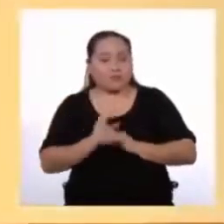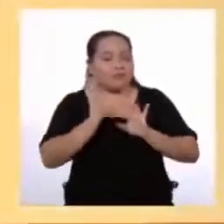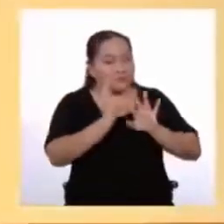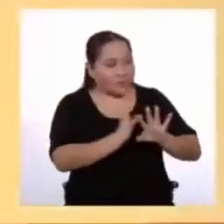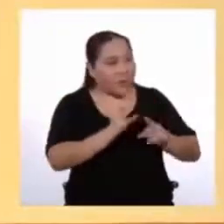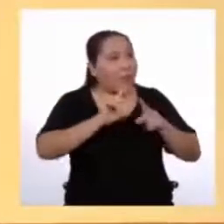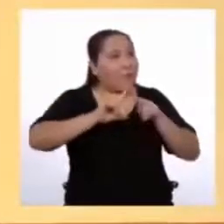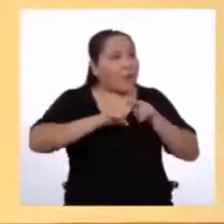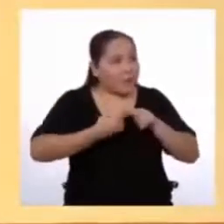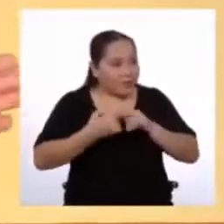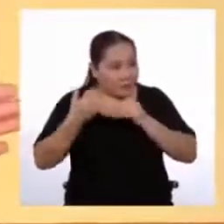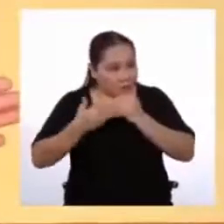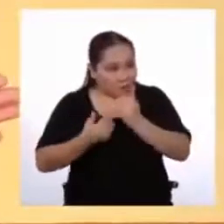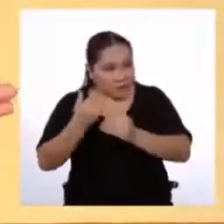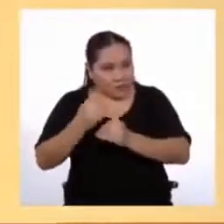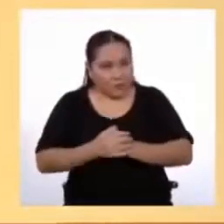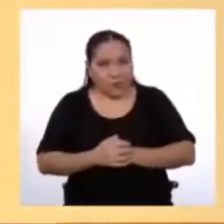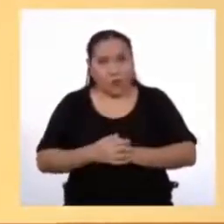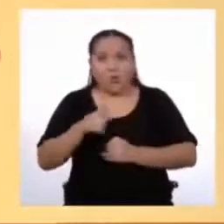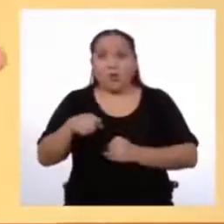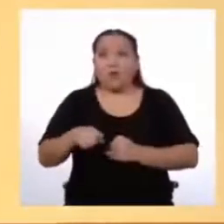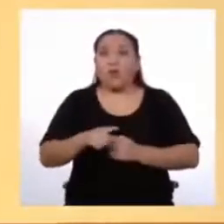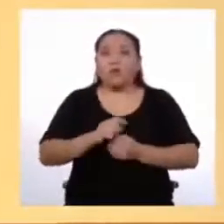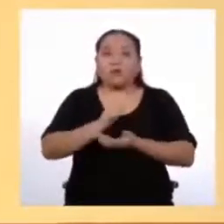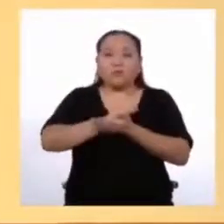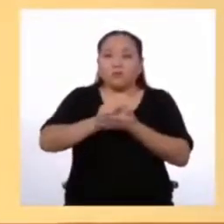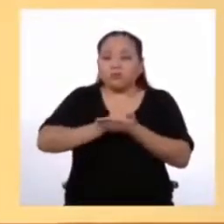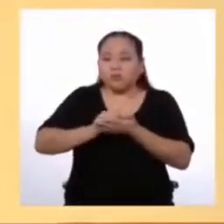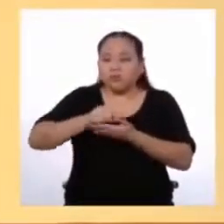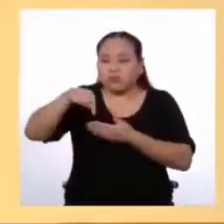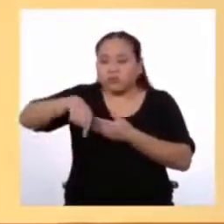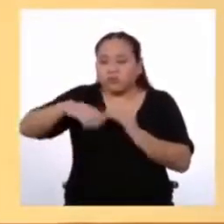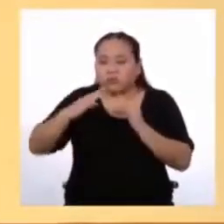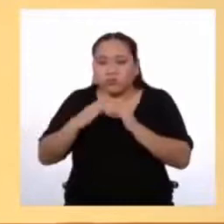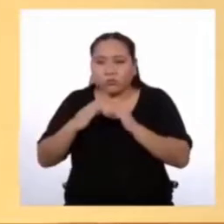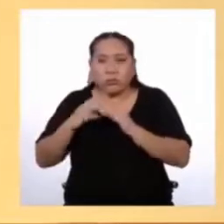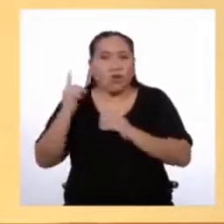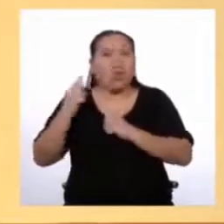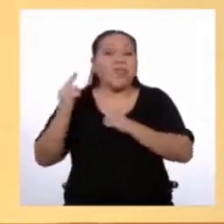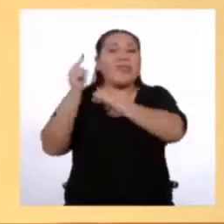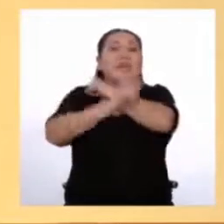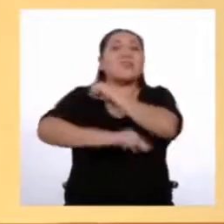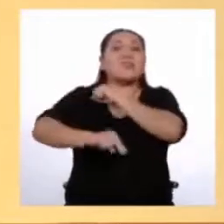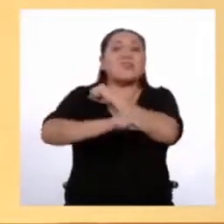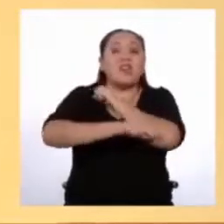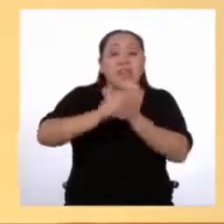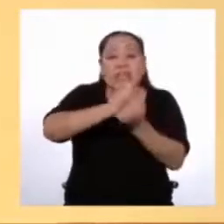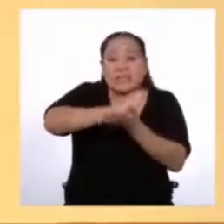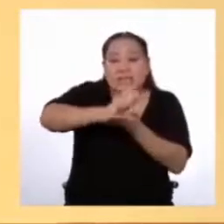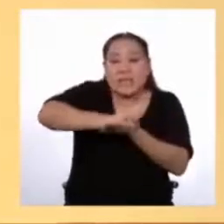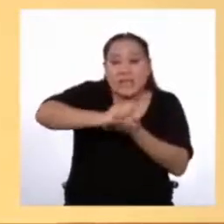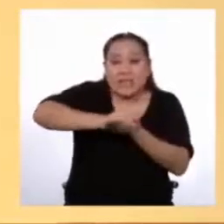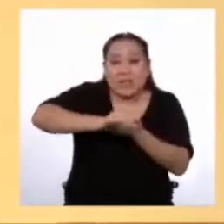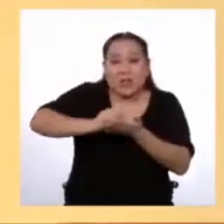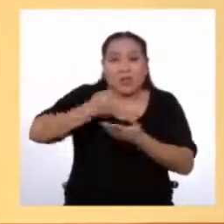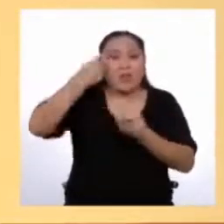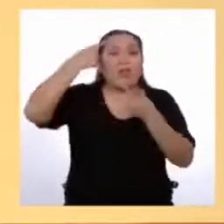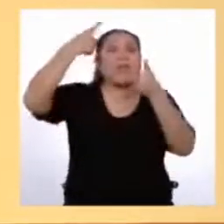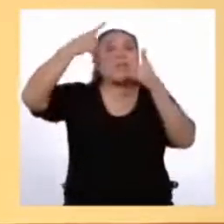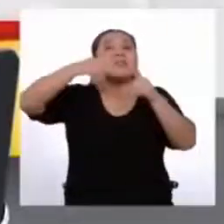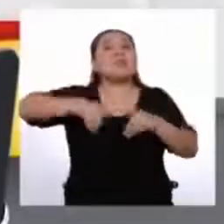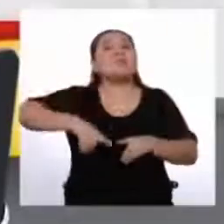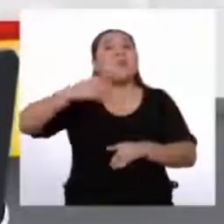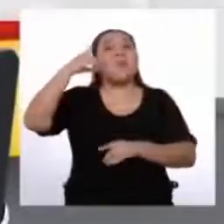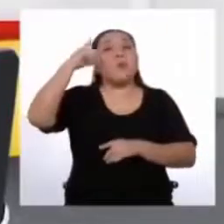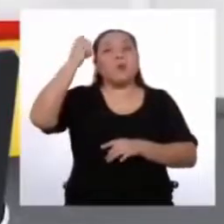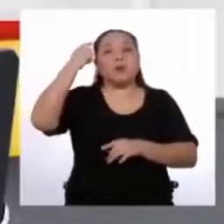ley es algo que concierne no a lo casero, sino a lo nacional Una ley es un texto escrito y una decisión política